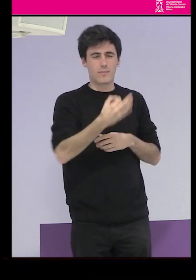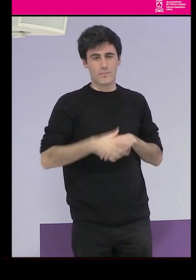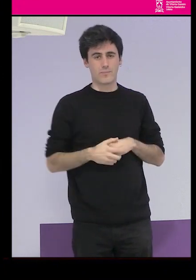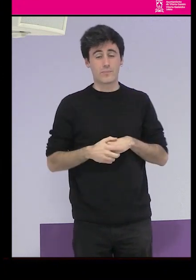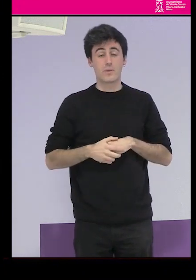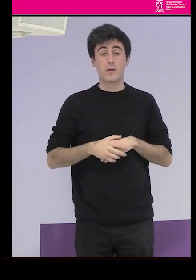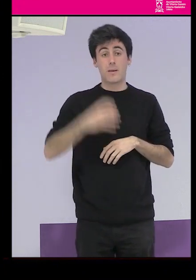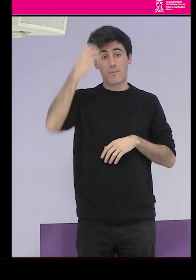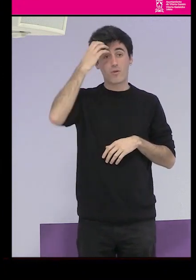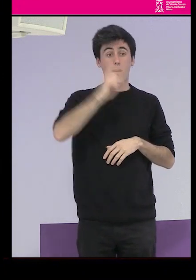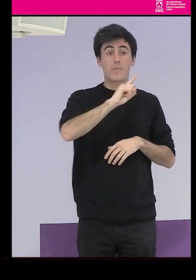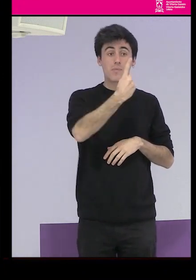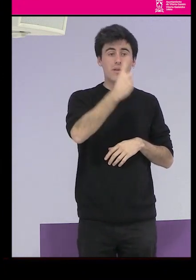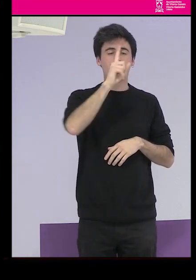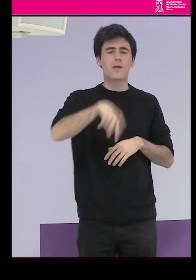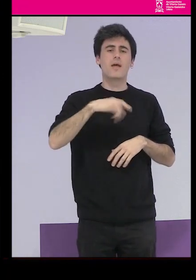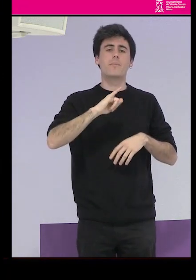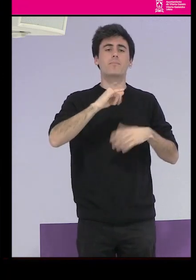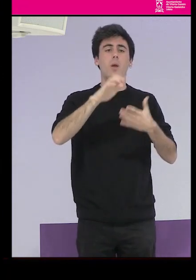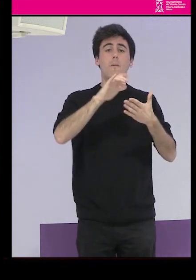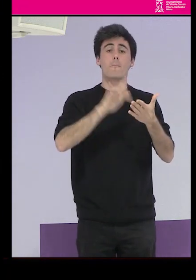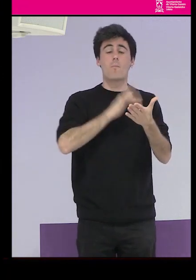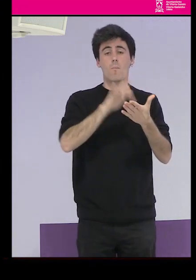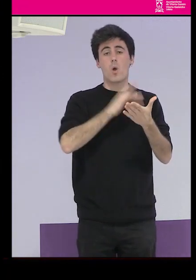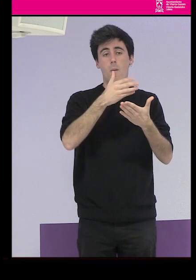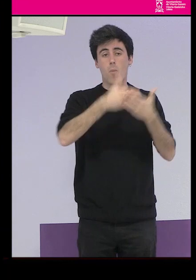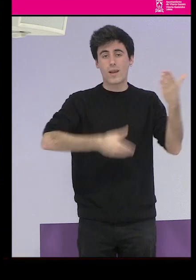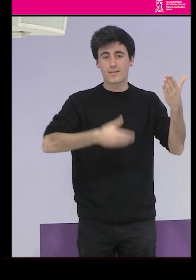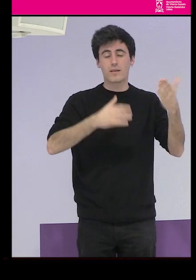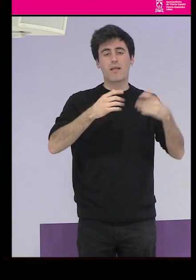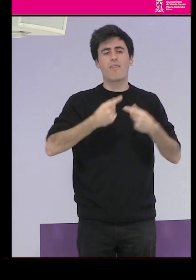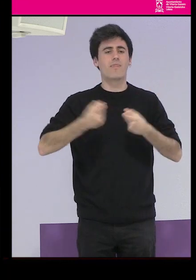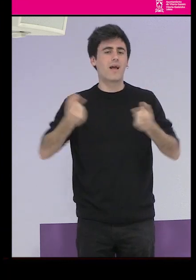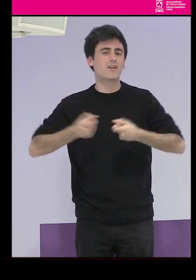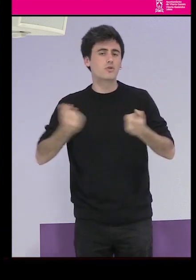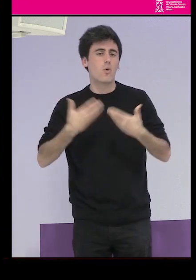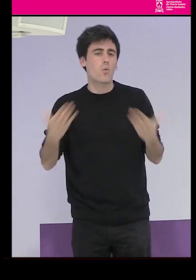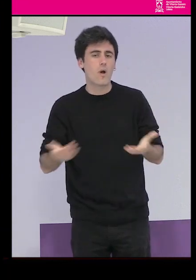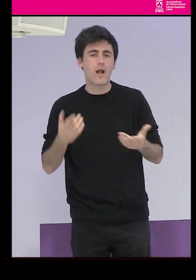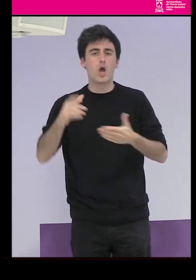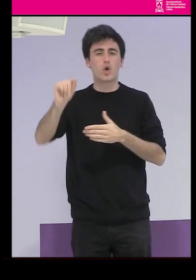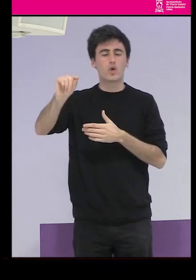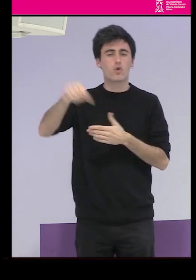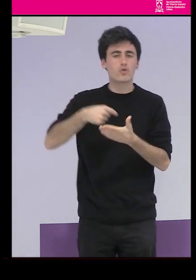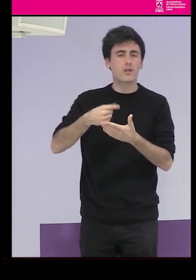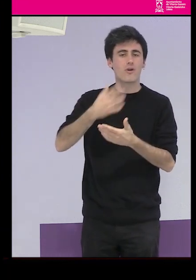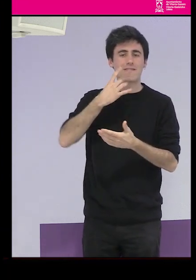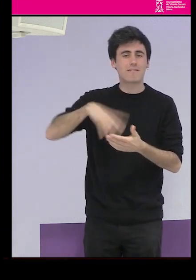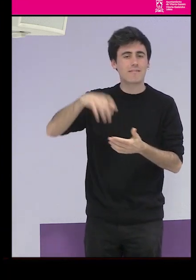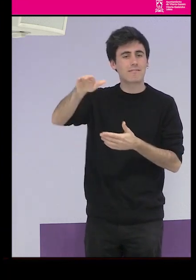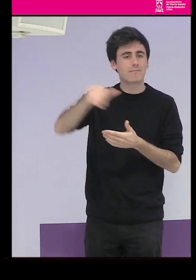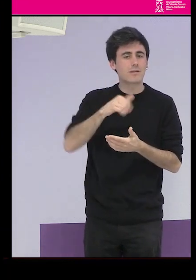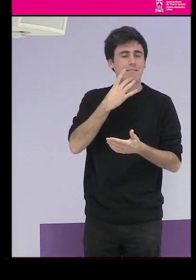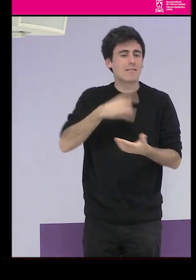y este primer patronato también tenía un boletín donde contaban en qué se gastaban el dinero, en qué se lo dejaban de gastar, a quién contrataban, qué hacían o qué